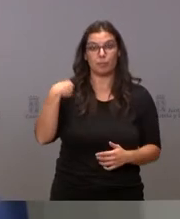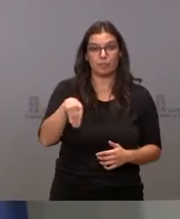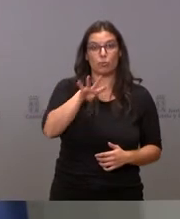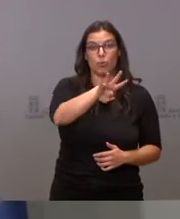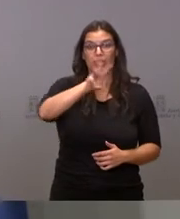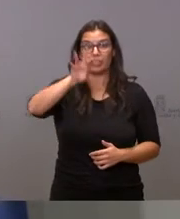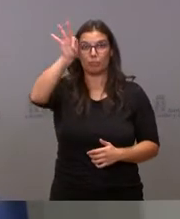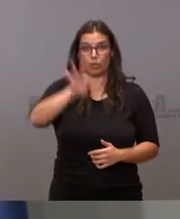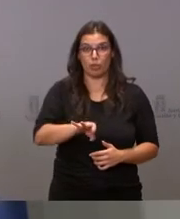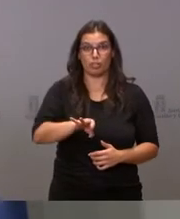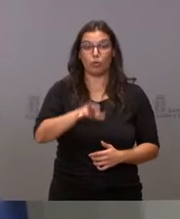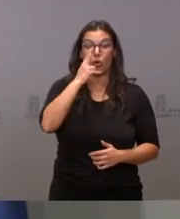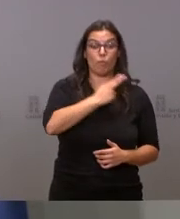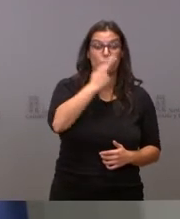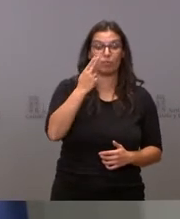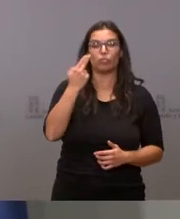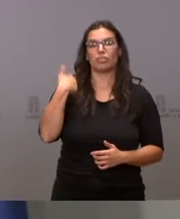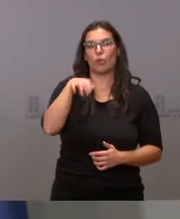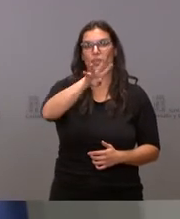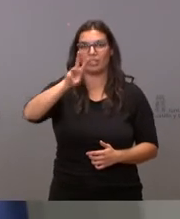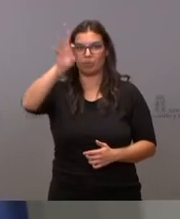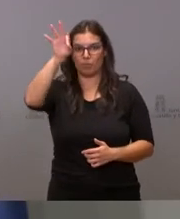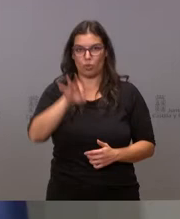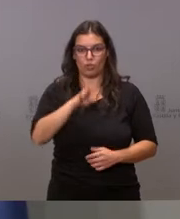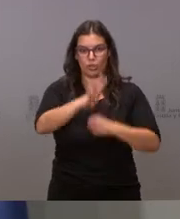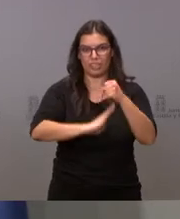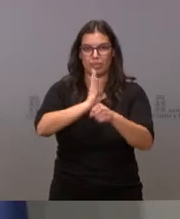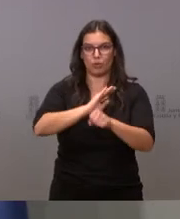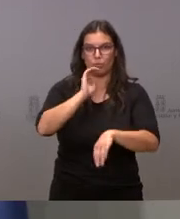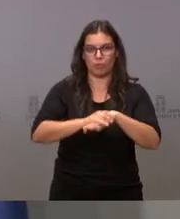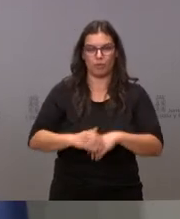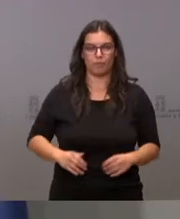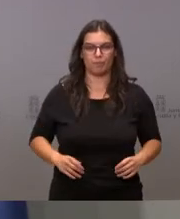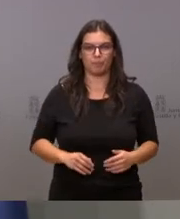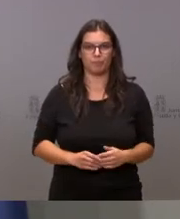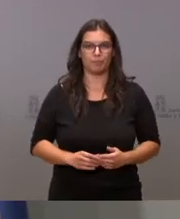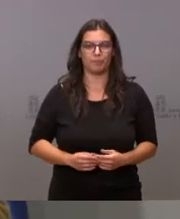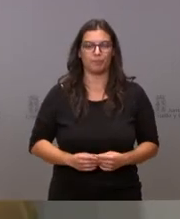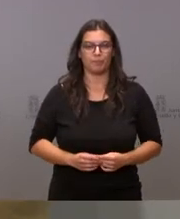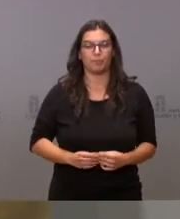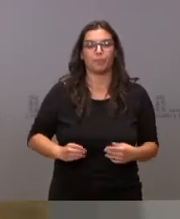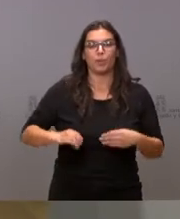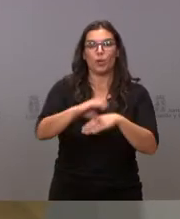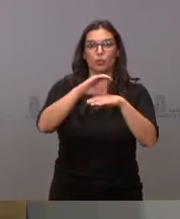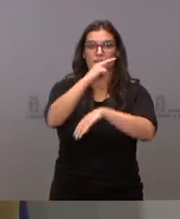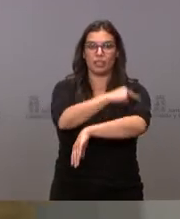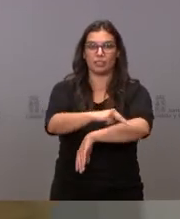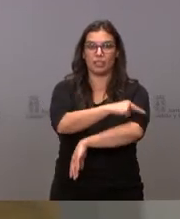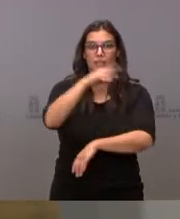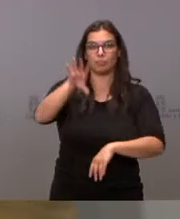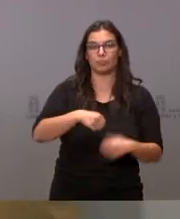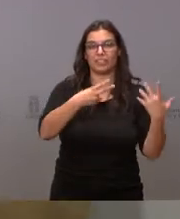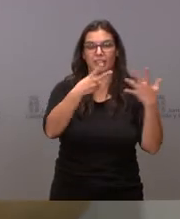de las hectáreas comprometidas en esta legislatura. La Consejería de Sanidad adquiere